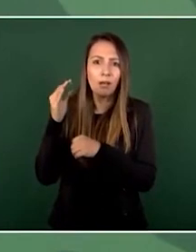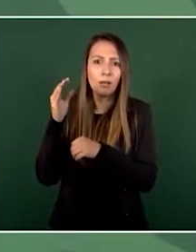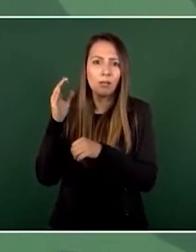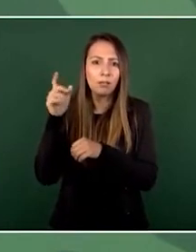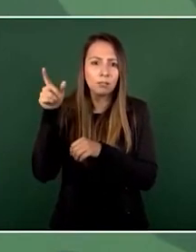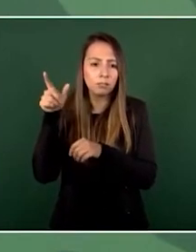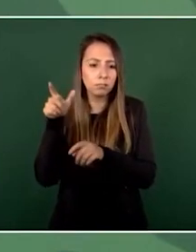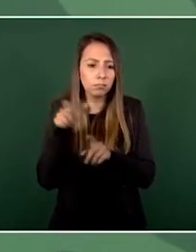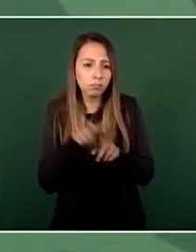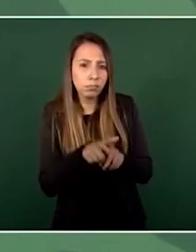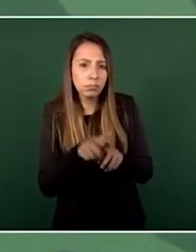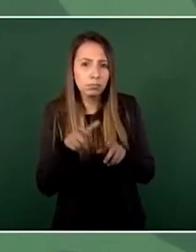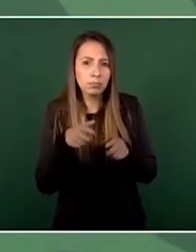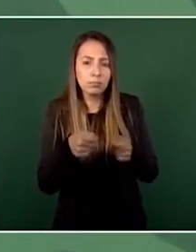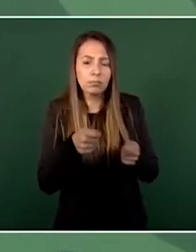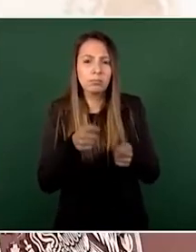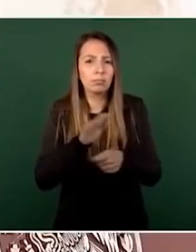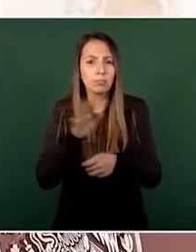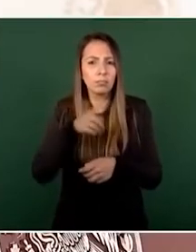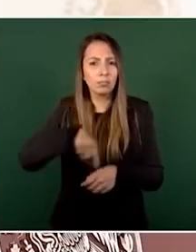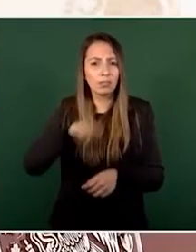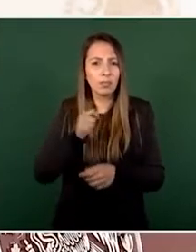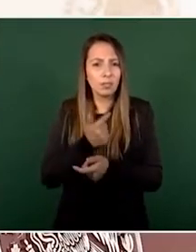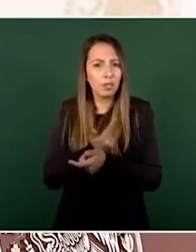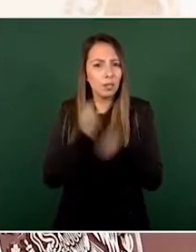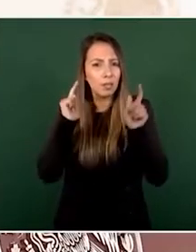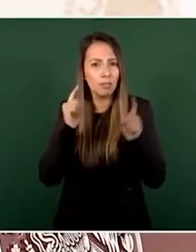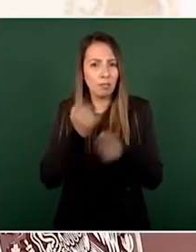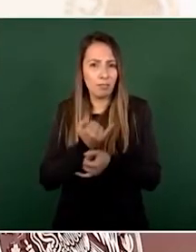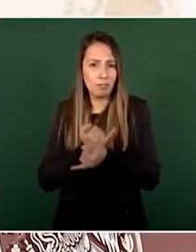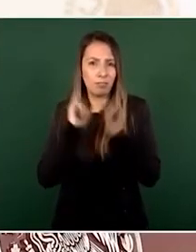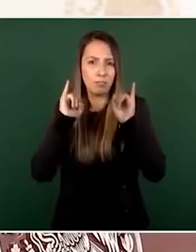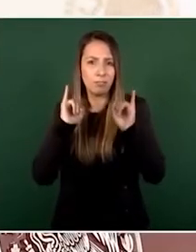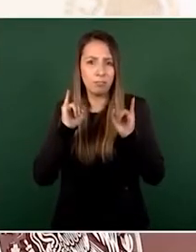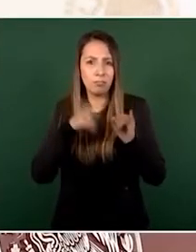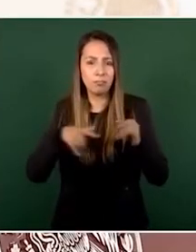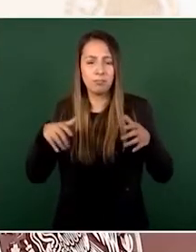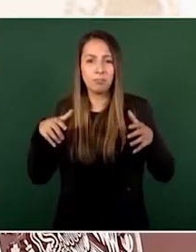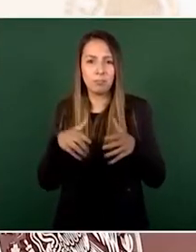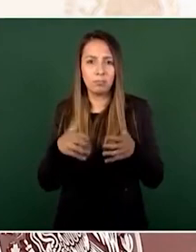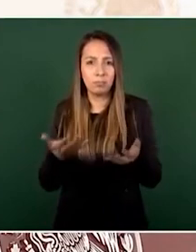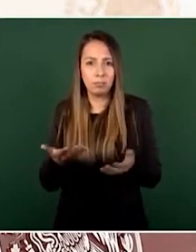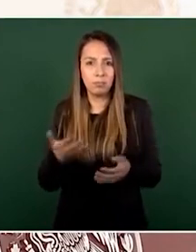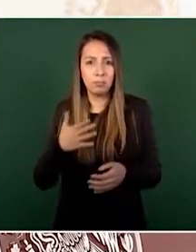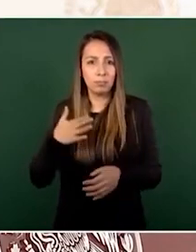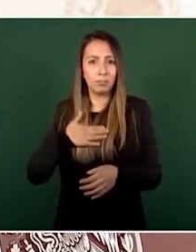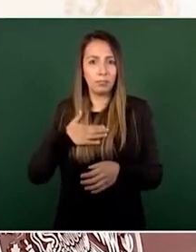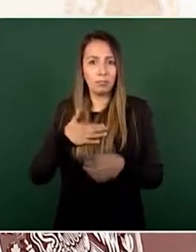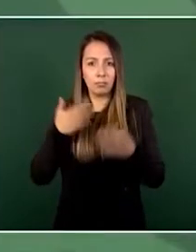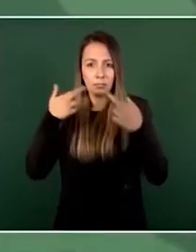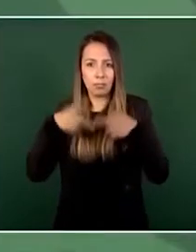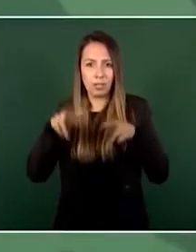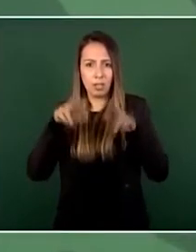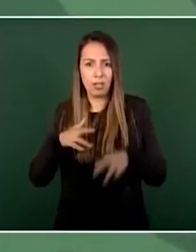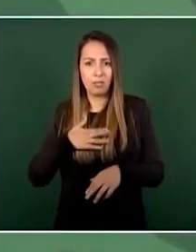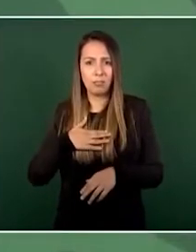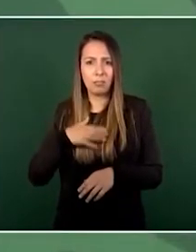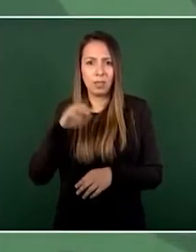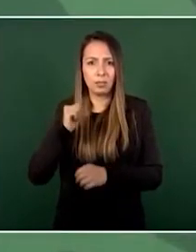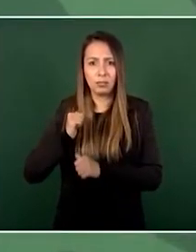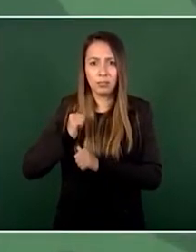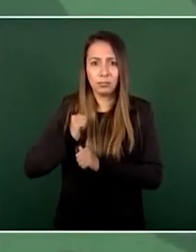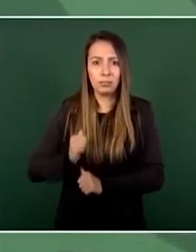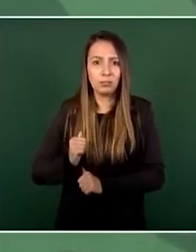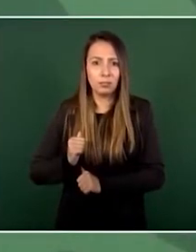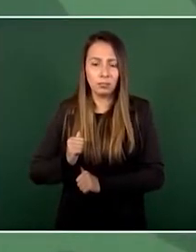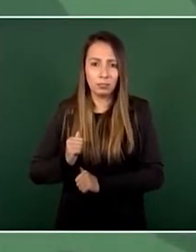libre independiente soberano y además yo represento una autoridad legal y